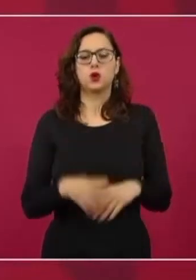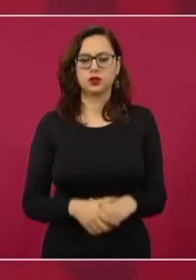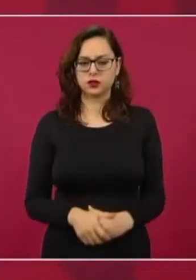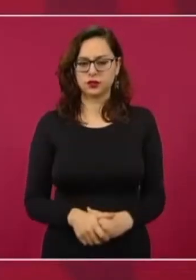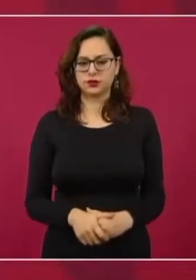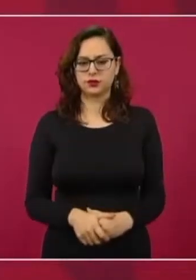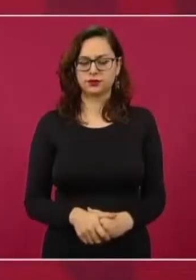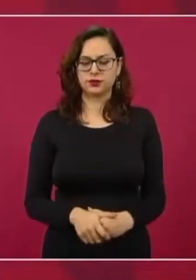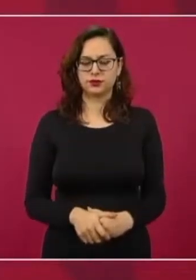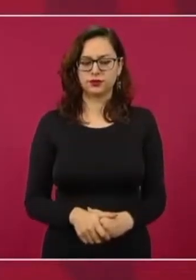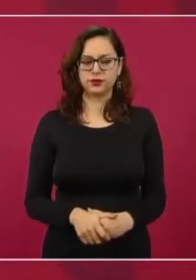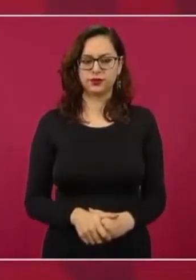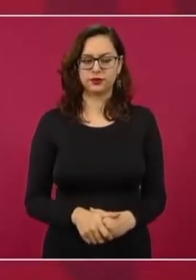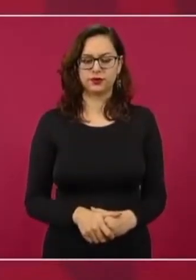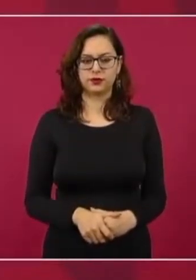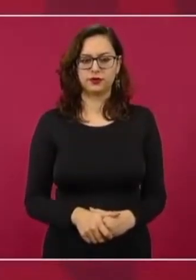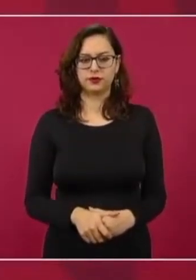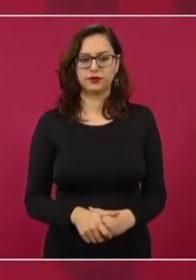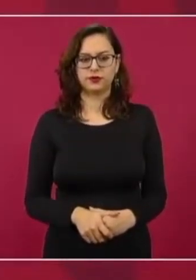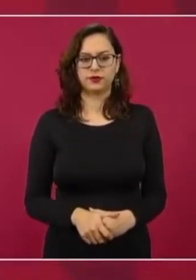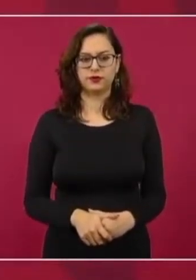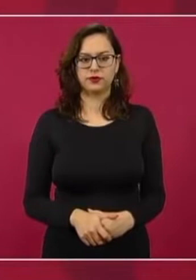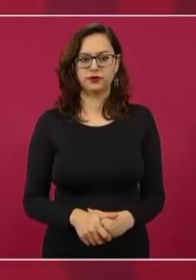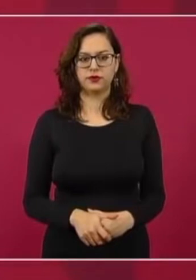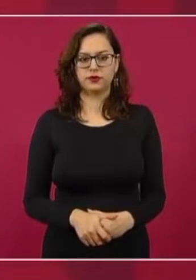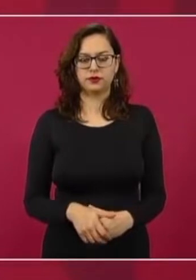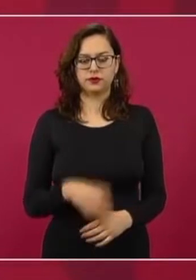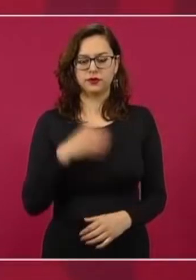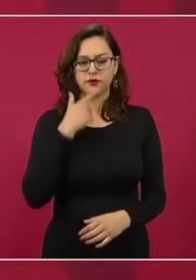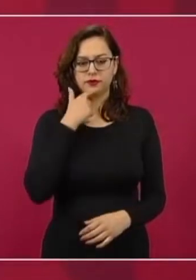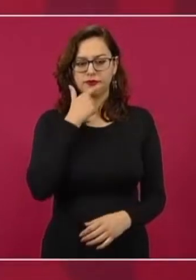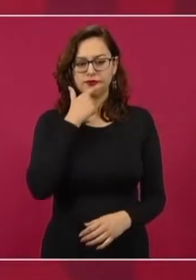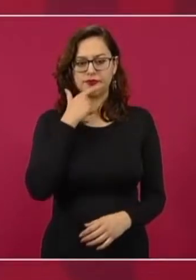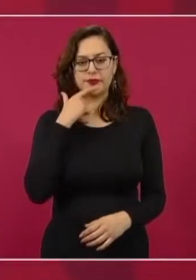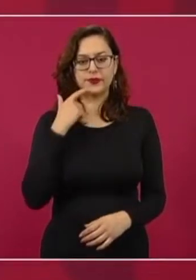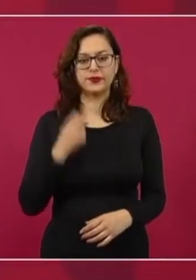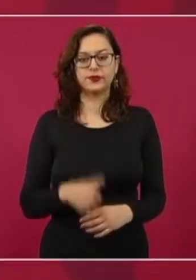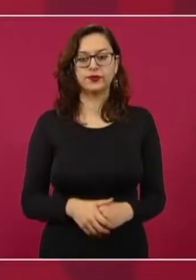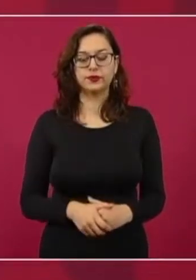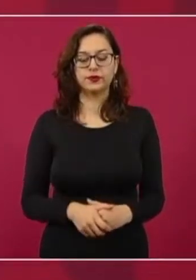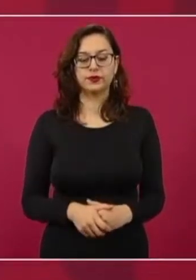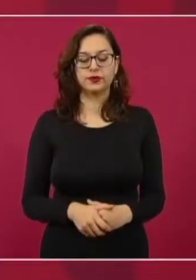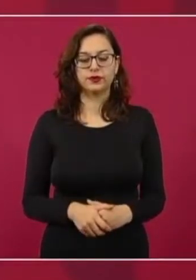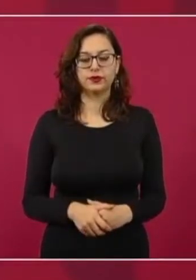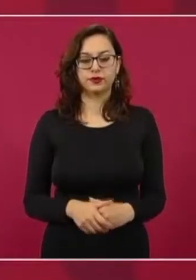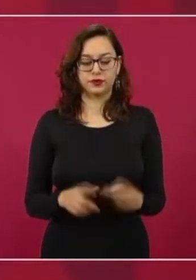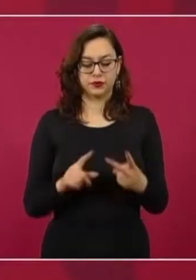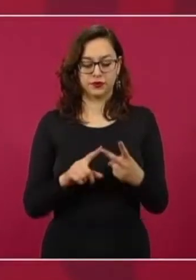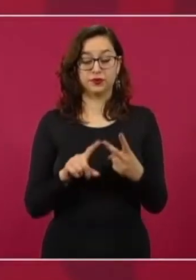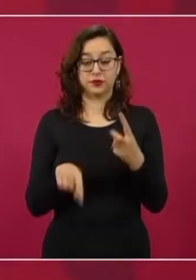se hable sobre la intención perversa